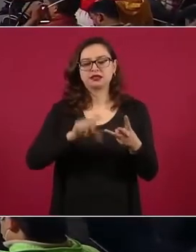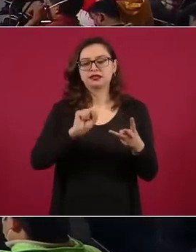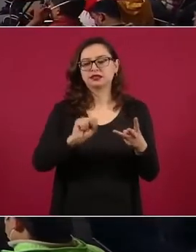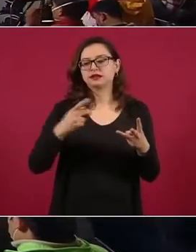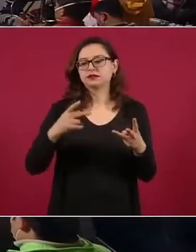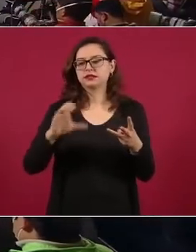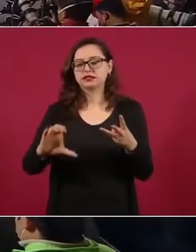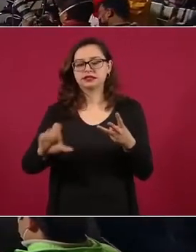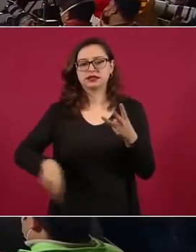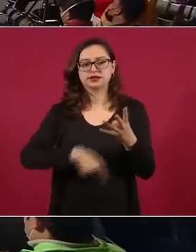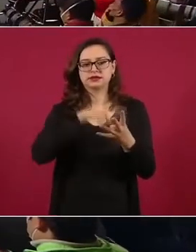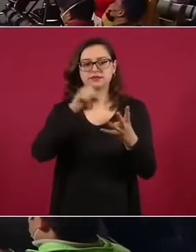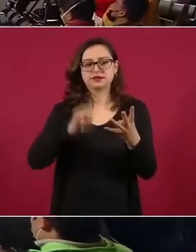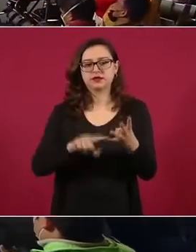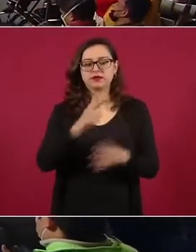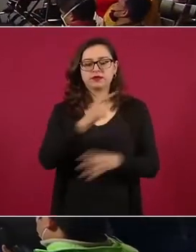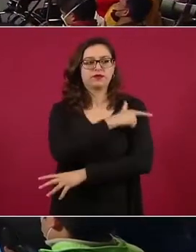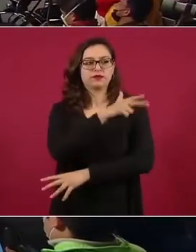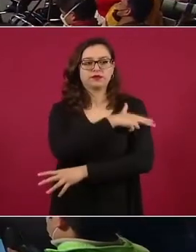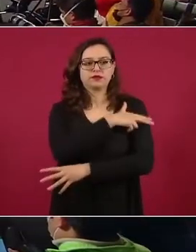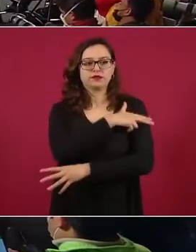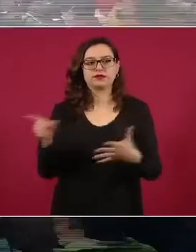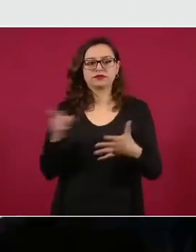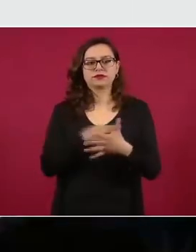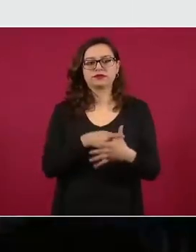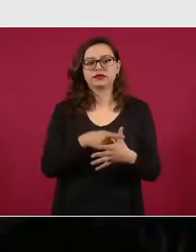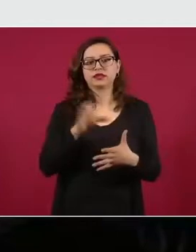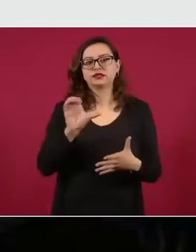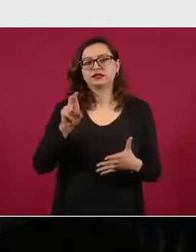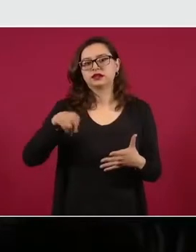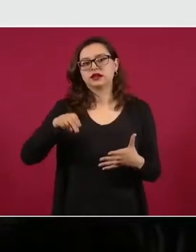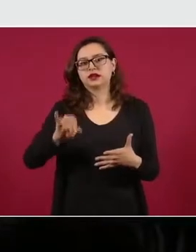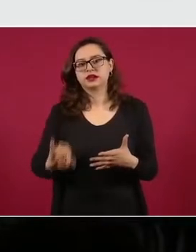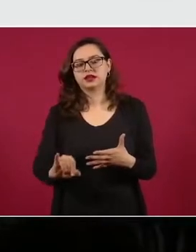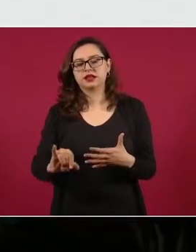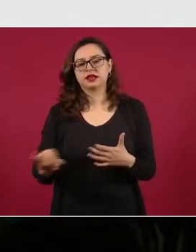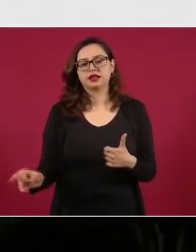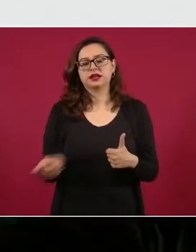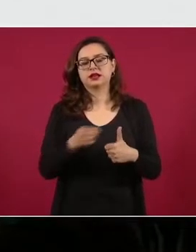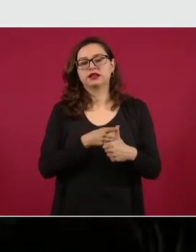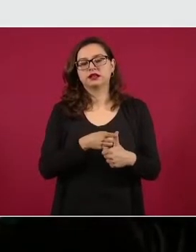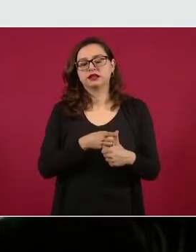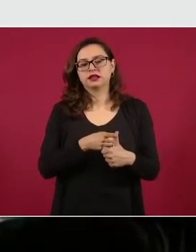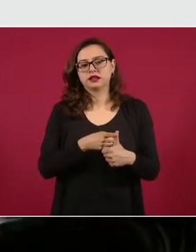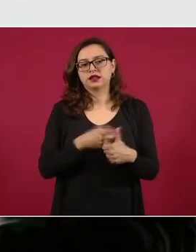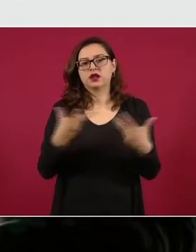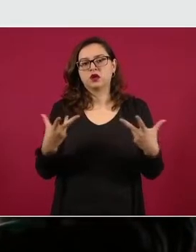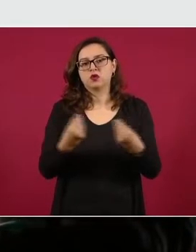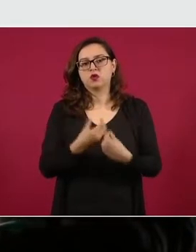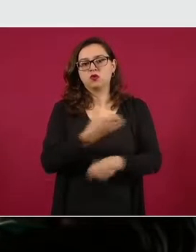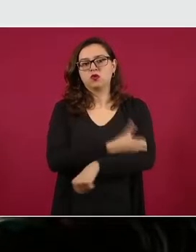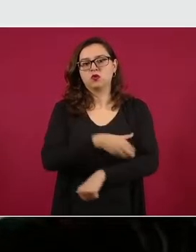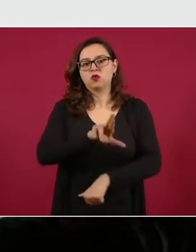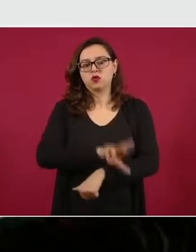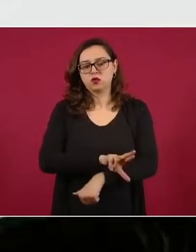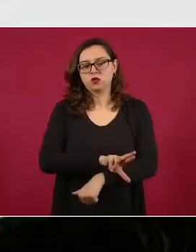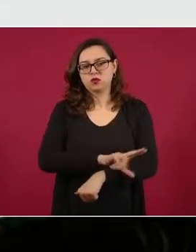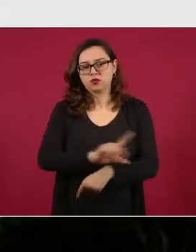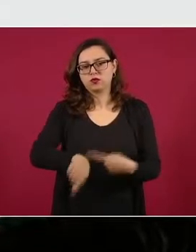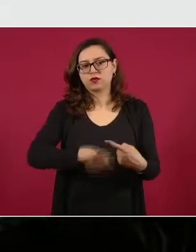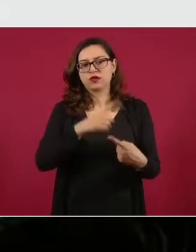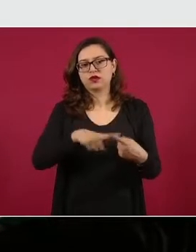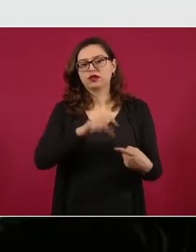Protección Ciudadana, la Guardia Nacional, el Centro Nacional de Inteligencia, en coordinación con las Secretarías